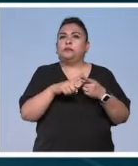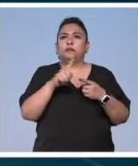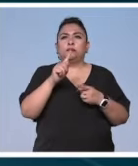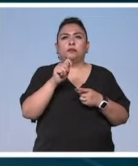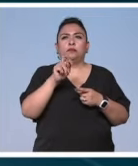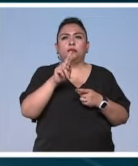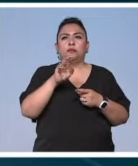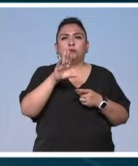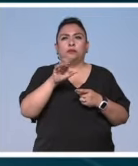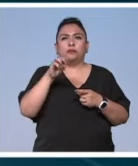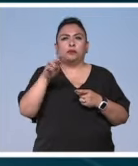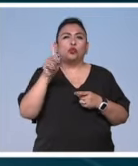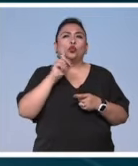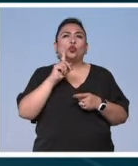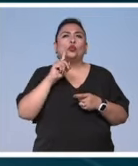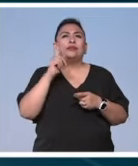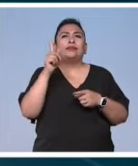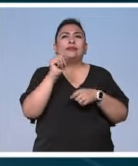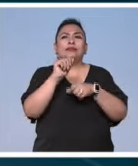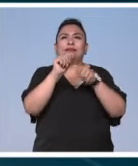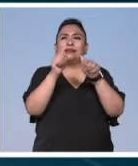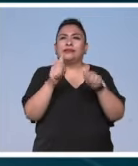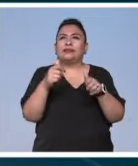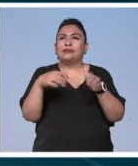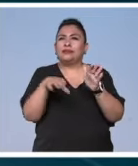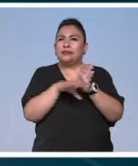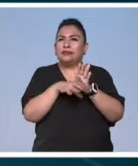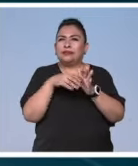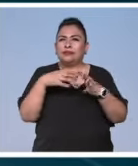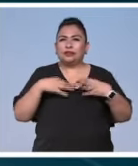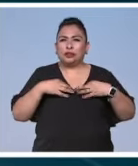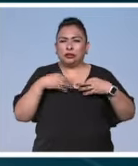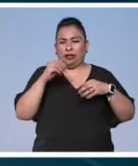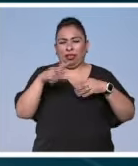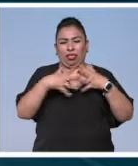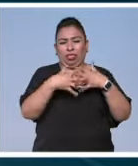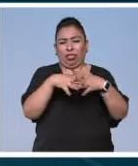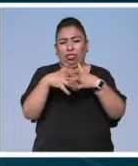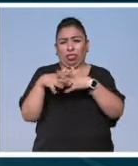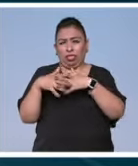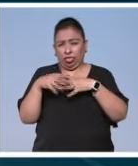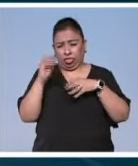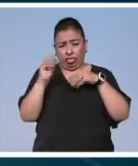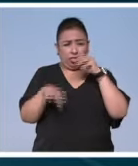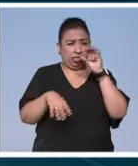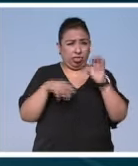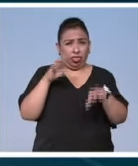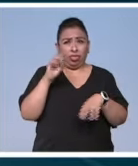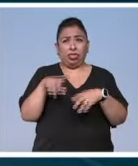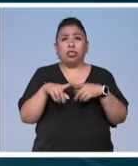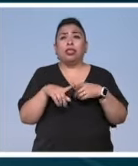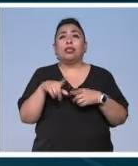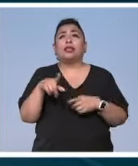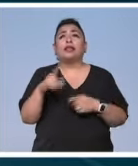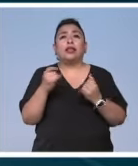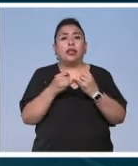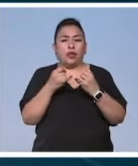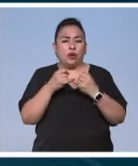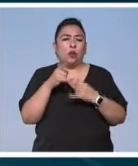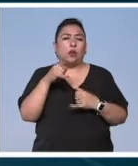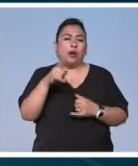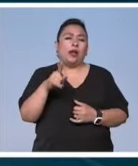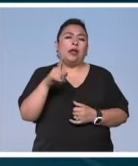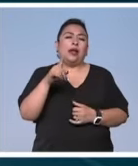Tracy Amy, la famosísima artista del cuarto lleno de ropa desordenada, bueno, también es un young British artist. Pero